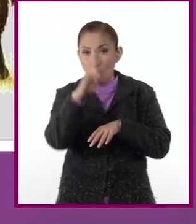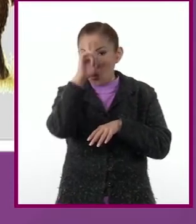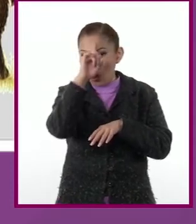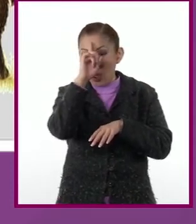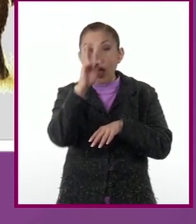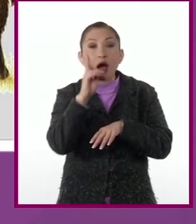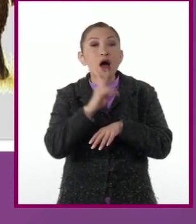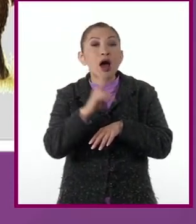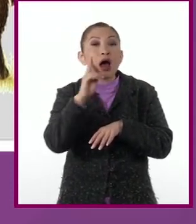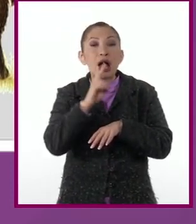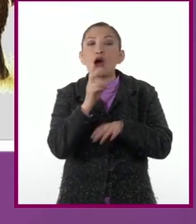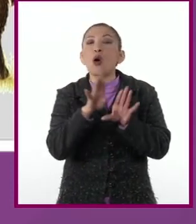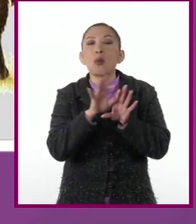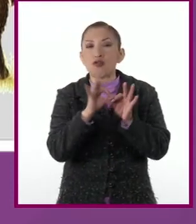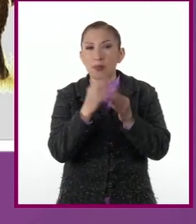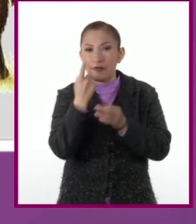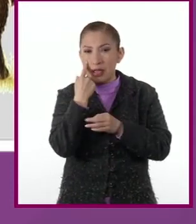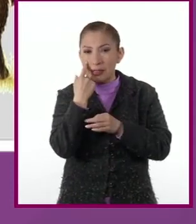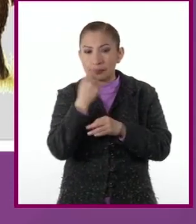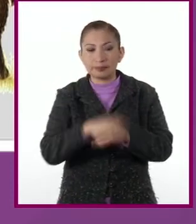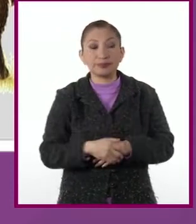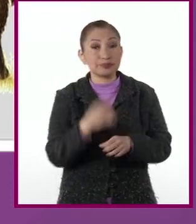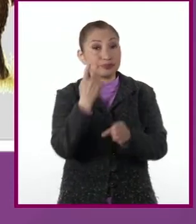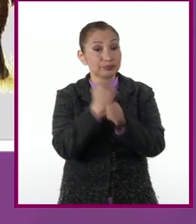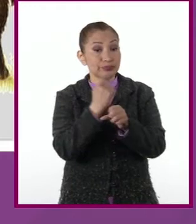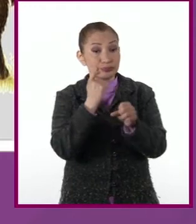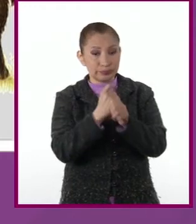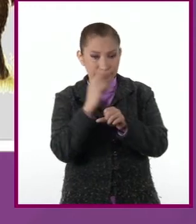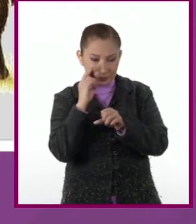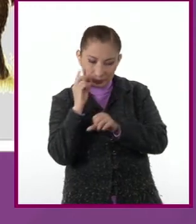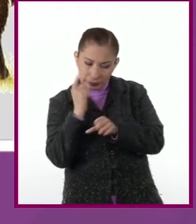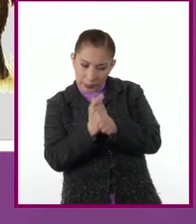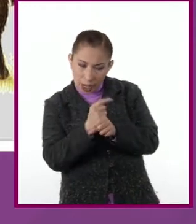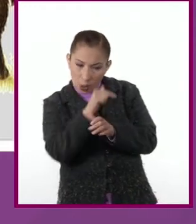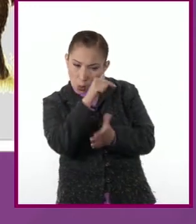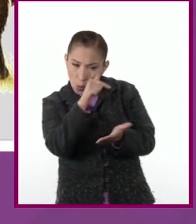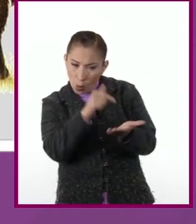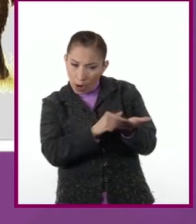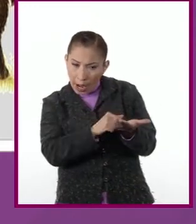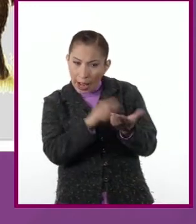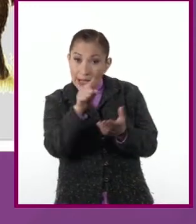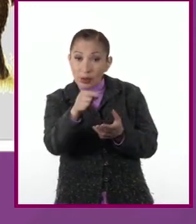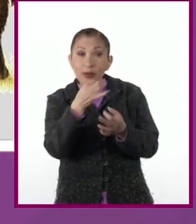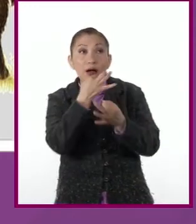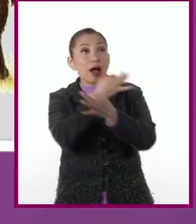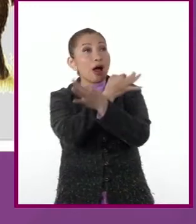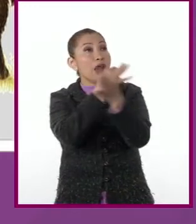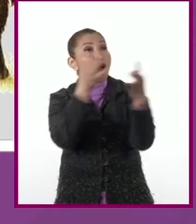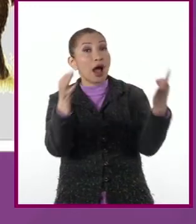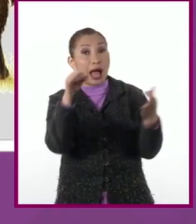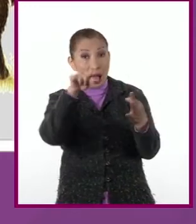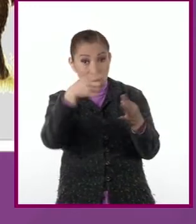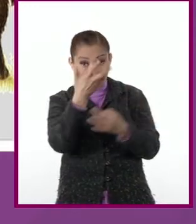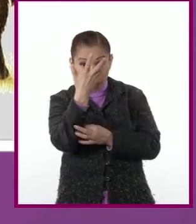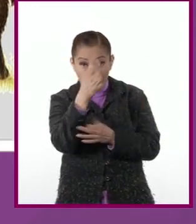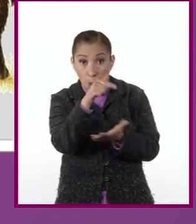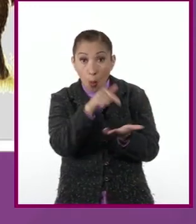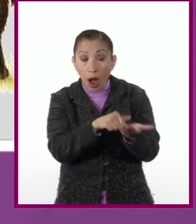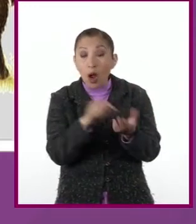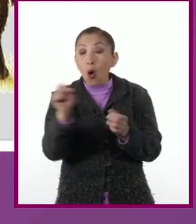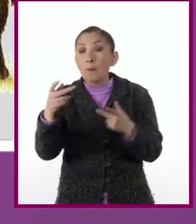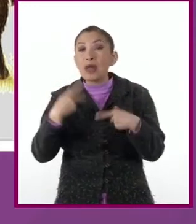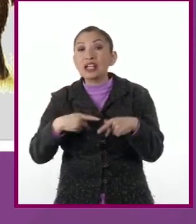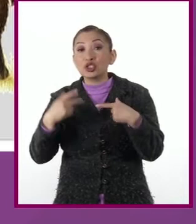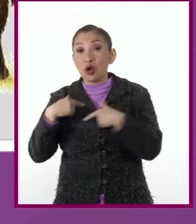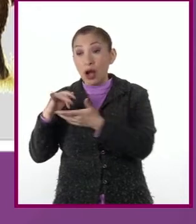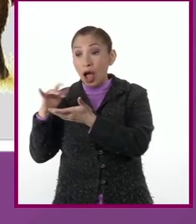verificarlo de la siguiente forma. Primero, identifiquen si el lugar donde se publicó la nota es serio o si el autor